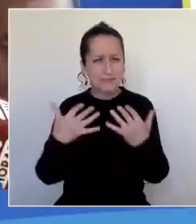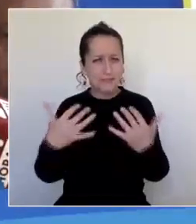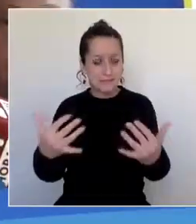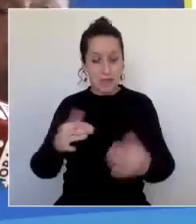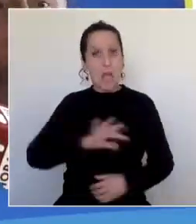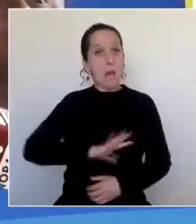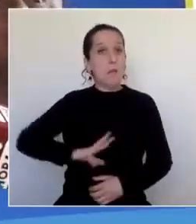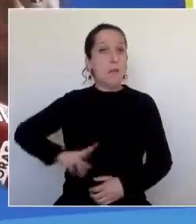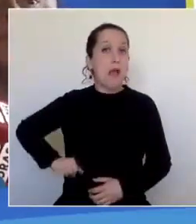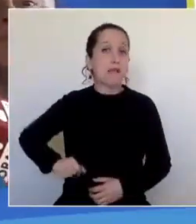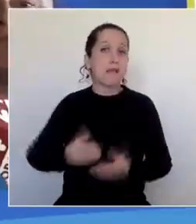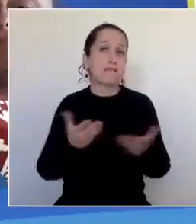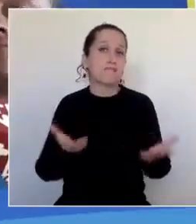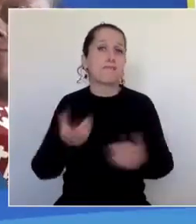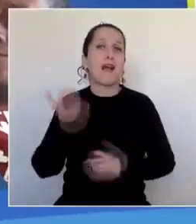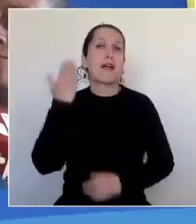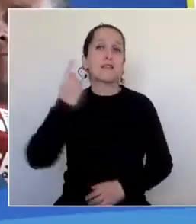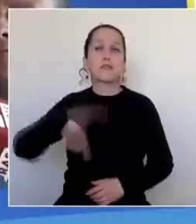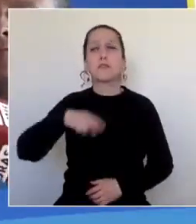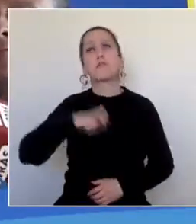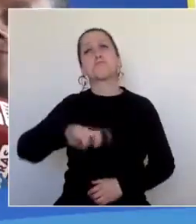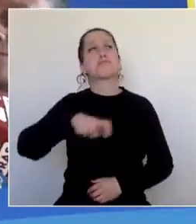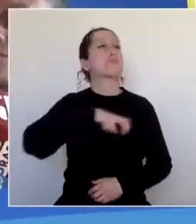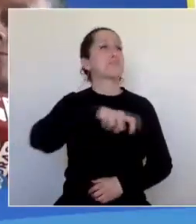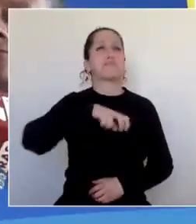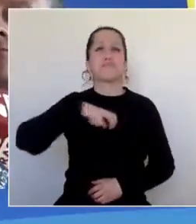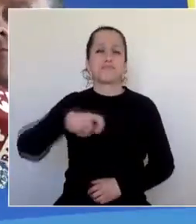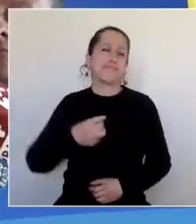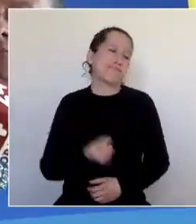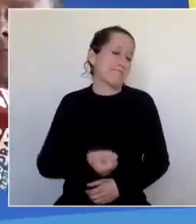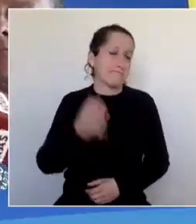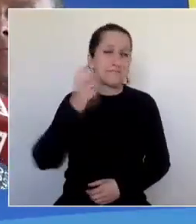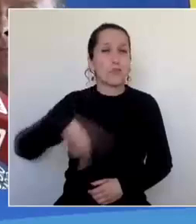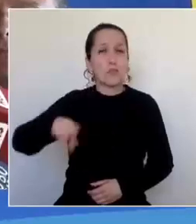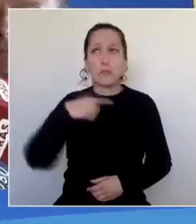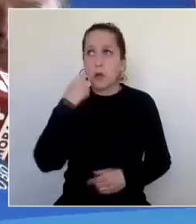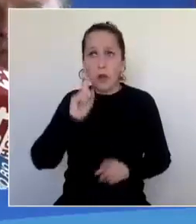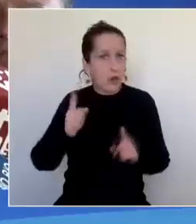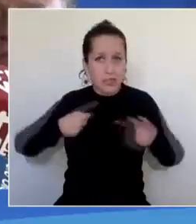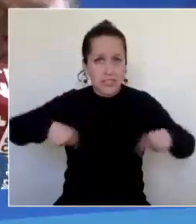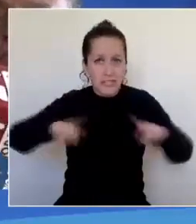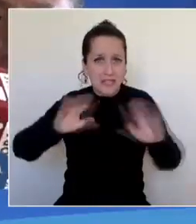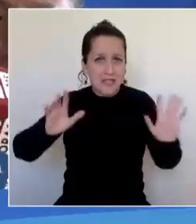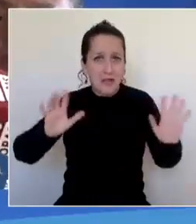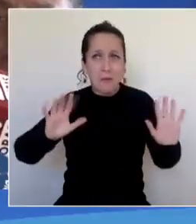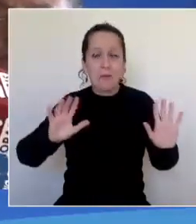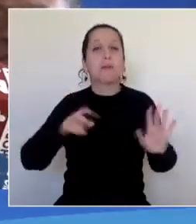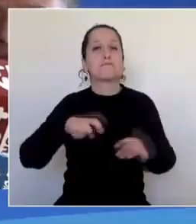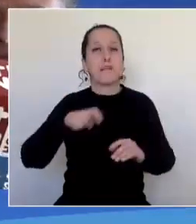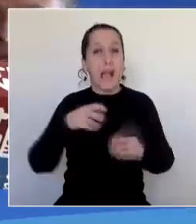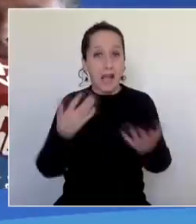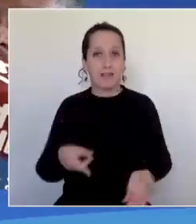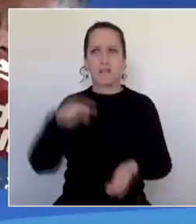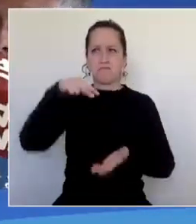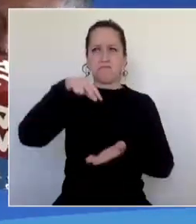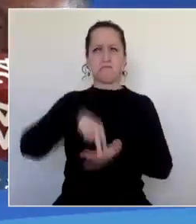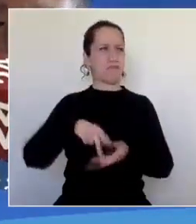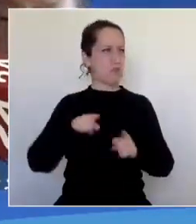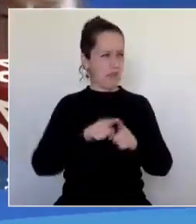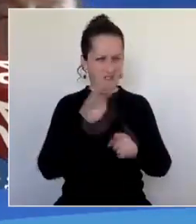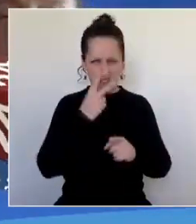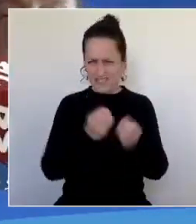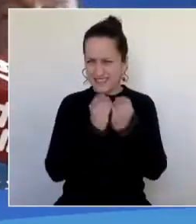en una plaza que la caminamos un millón de veces cuando no éramos nadie. Entonces, verla llena con